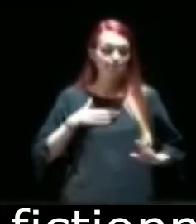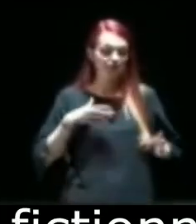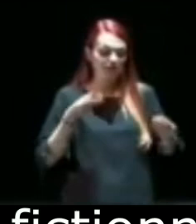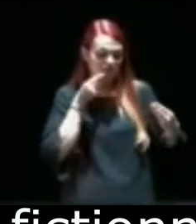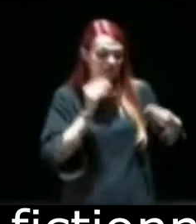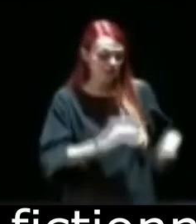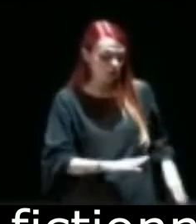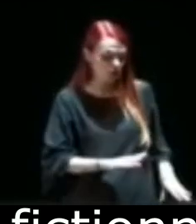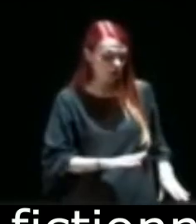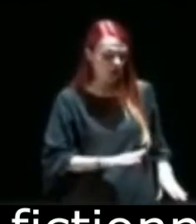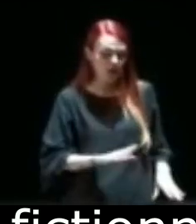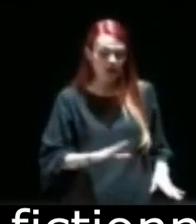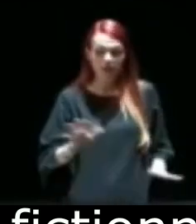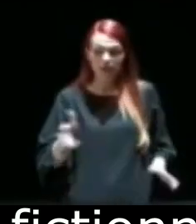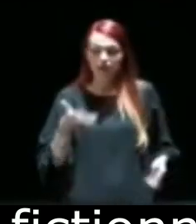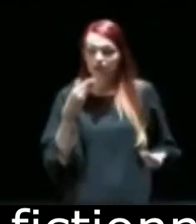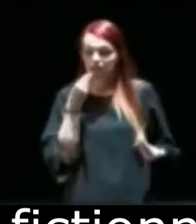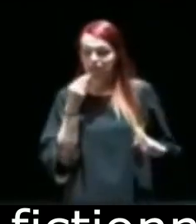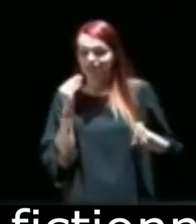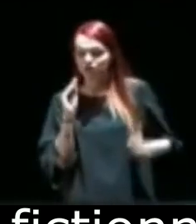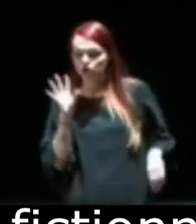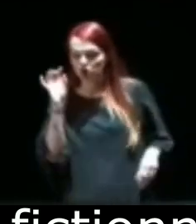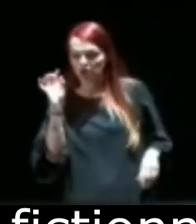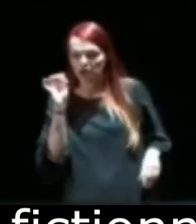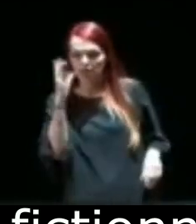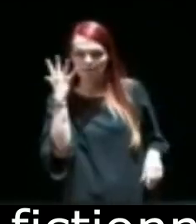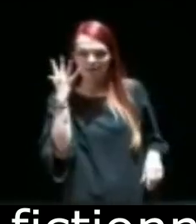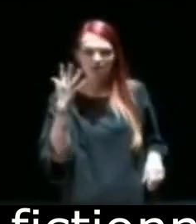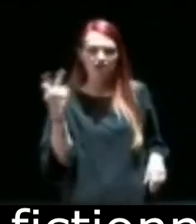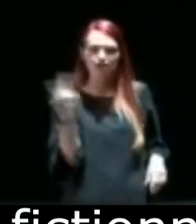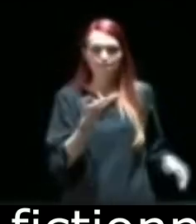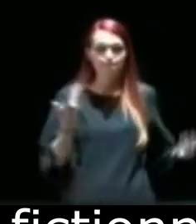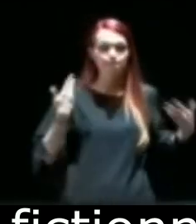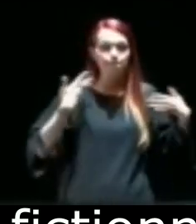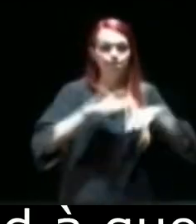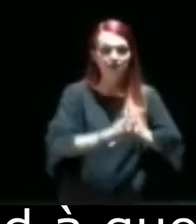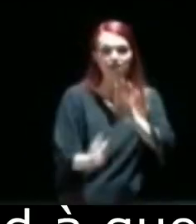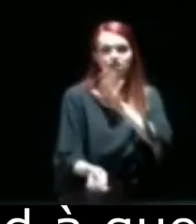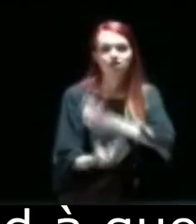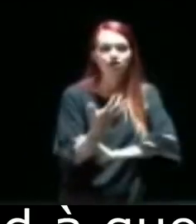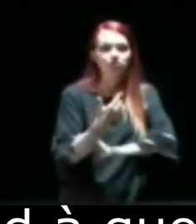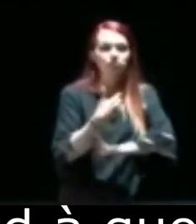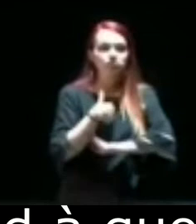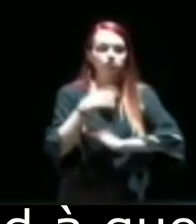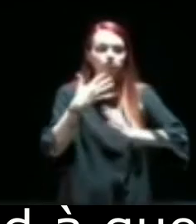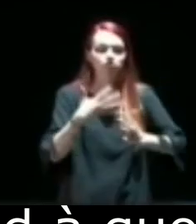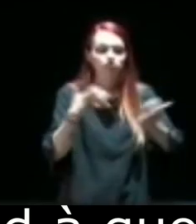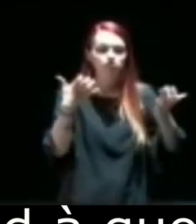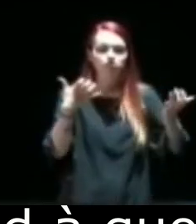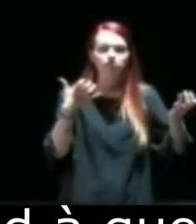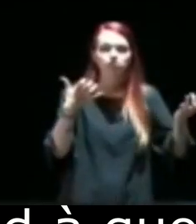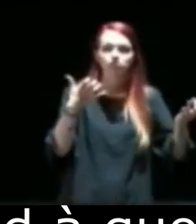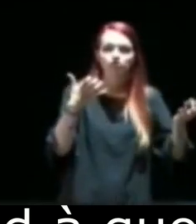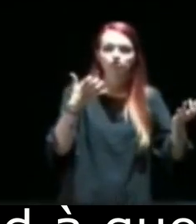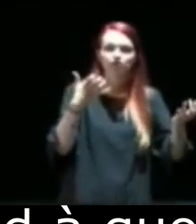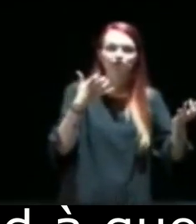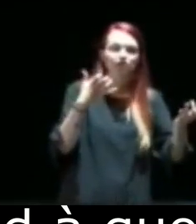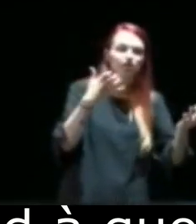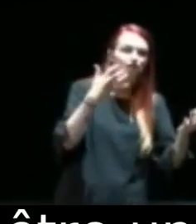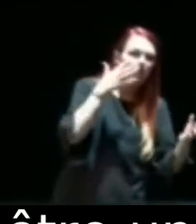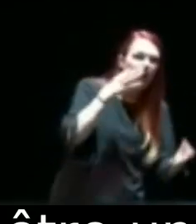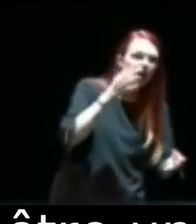con una historia inventada, ficcionada, y que muchas veces tú como espectador no sabes qué responde a qué.